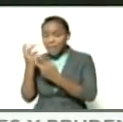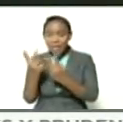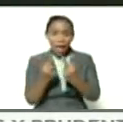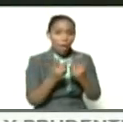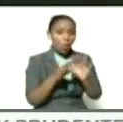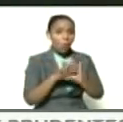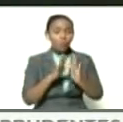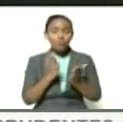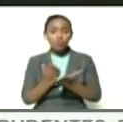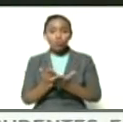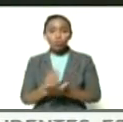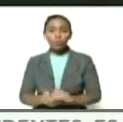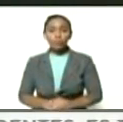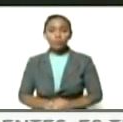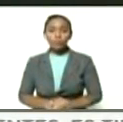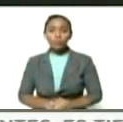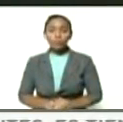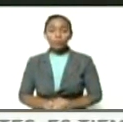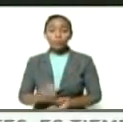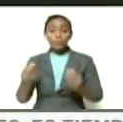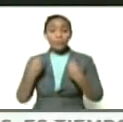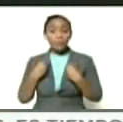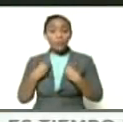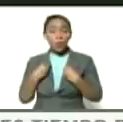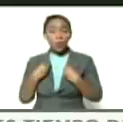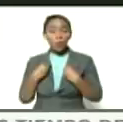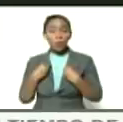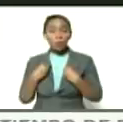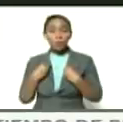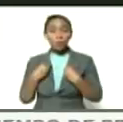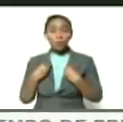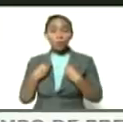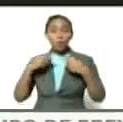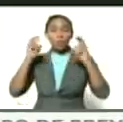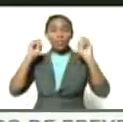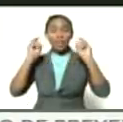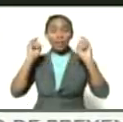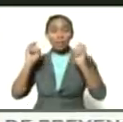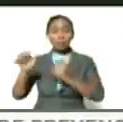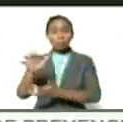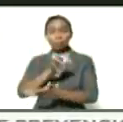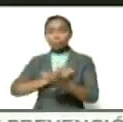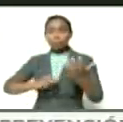vivió los hechos bélicos